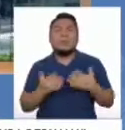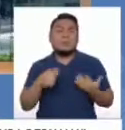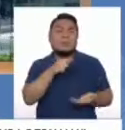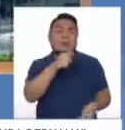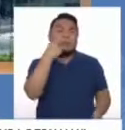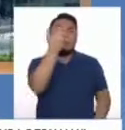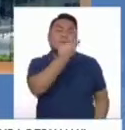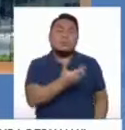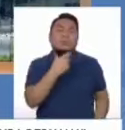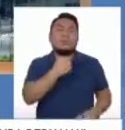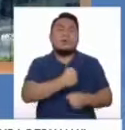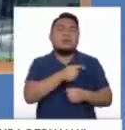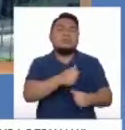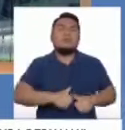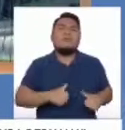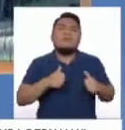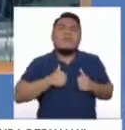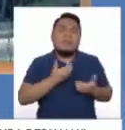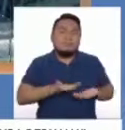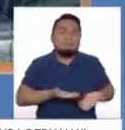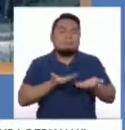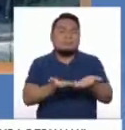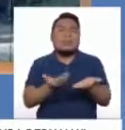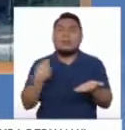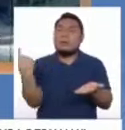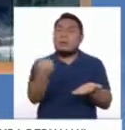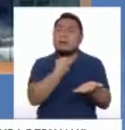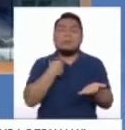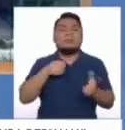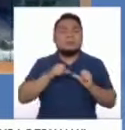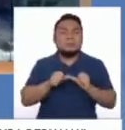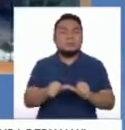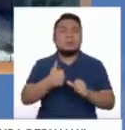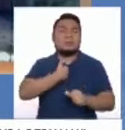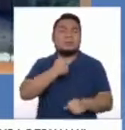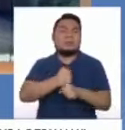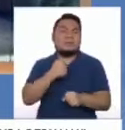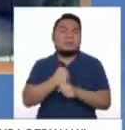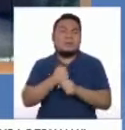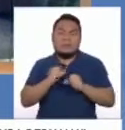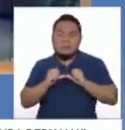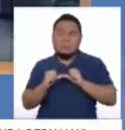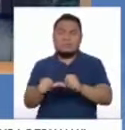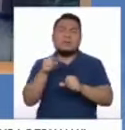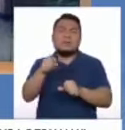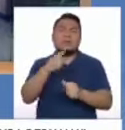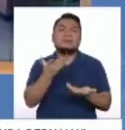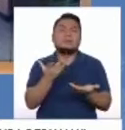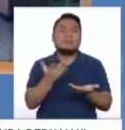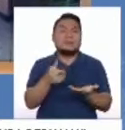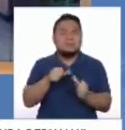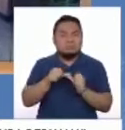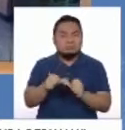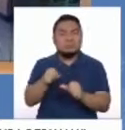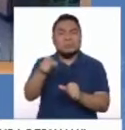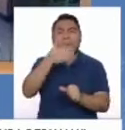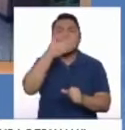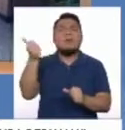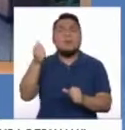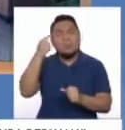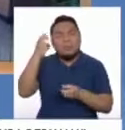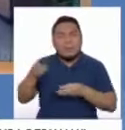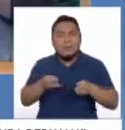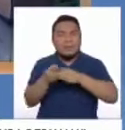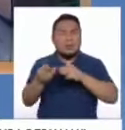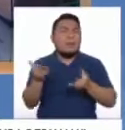Lucho dedicó su vida a eso, y a nosotros nos toca seguir trabajando por preservar ese patrimonio, por encontrar la mejor forma de